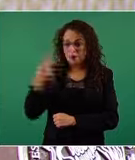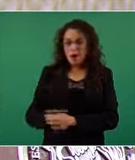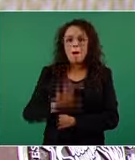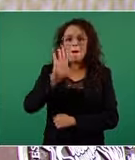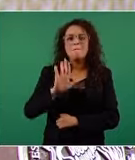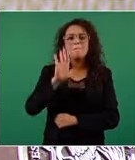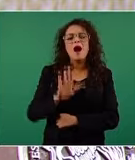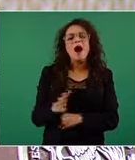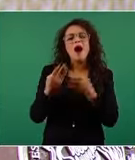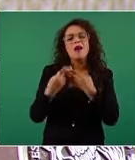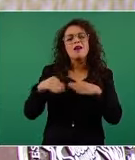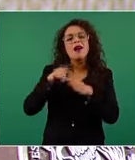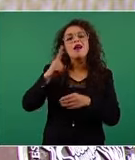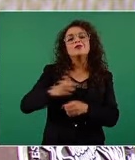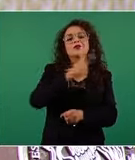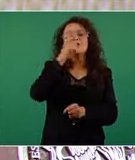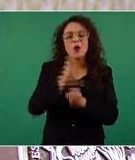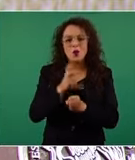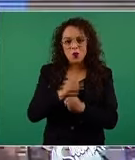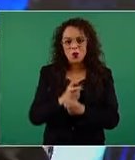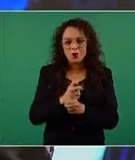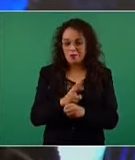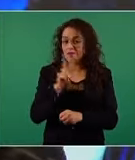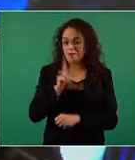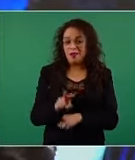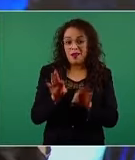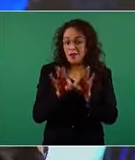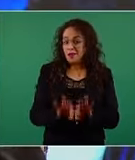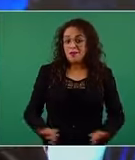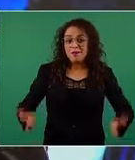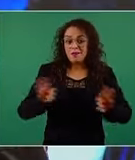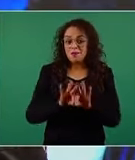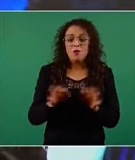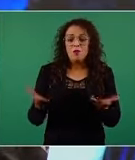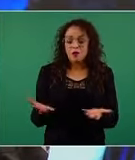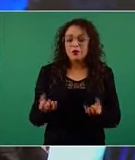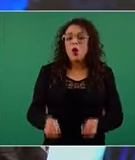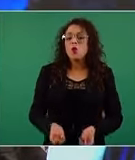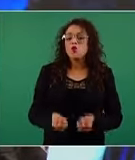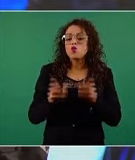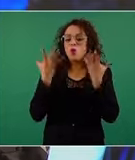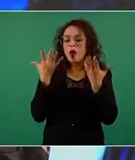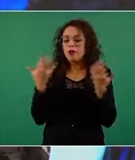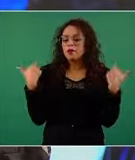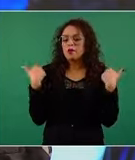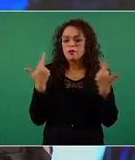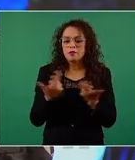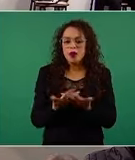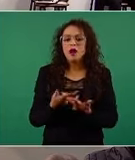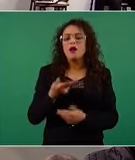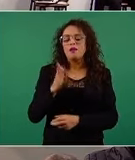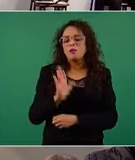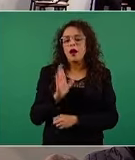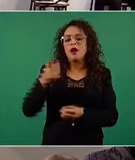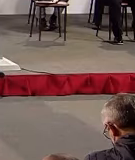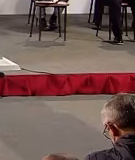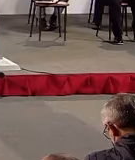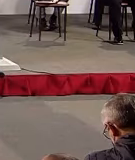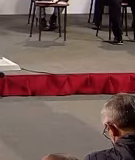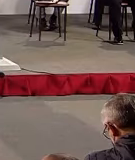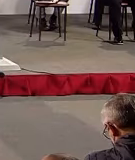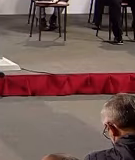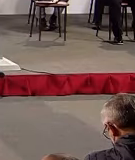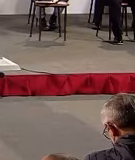vienen siendo una parte importante cuántos maestros se convierten en madres o padres de familia de los niños, que